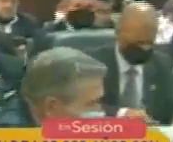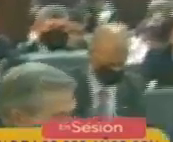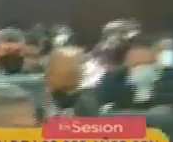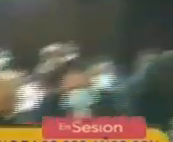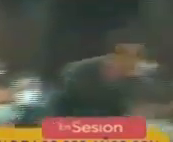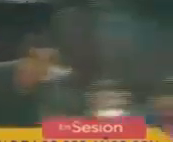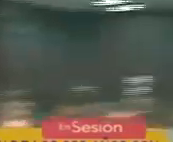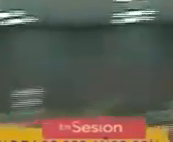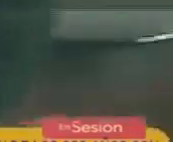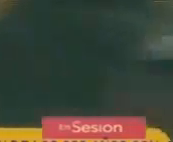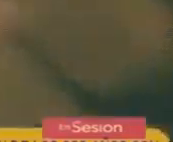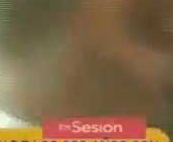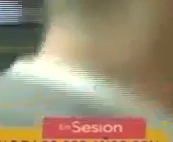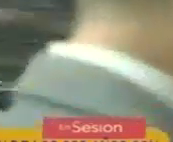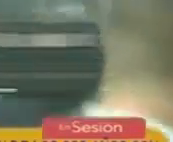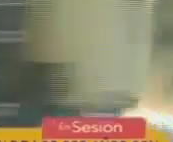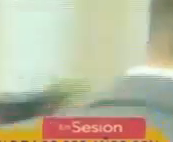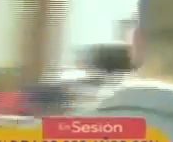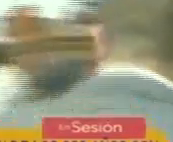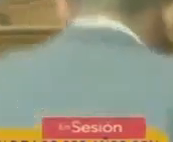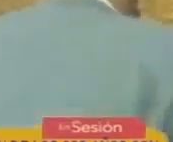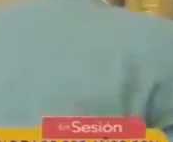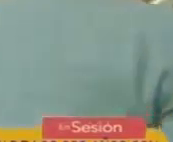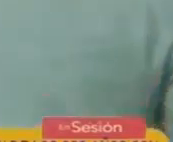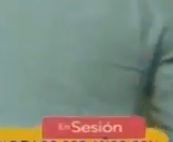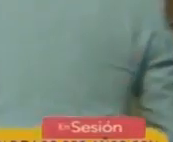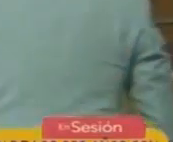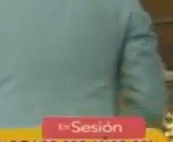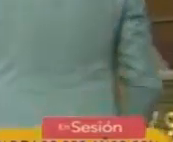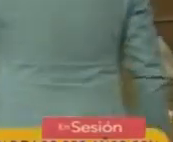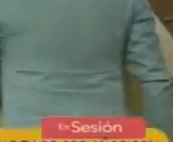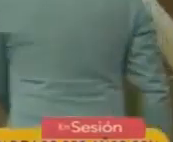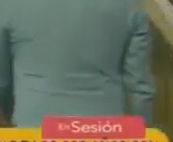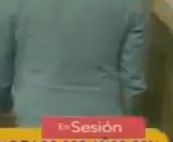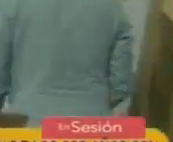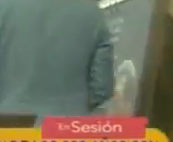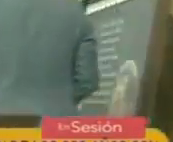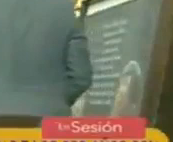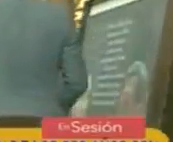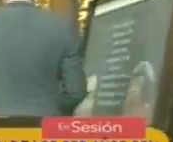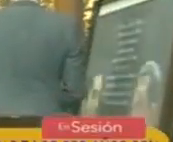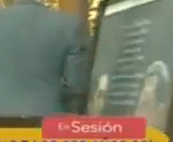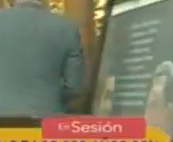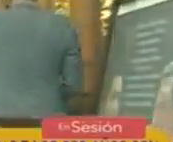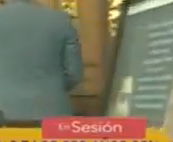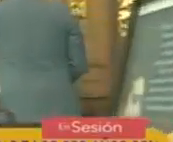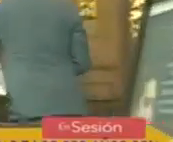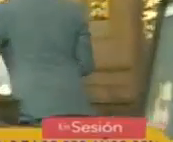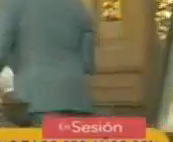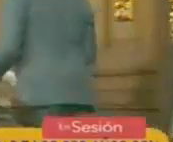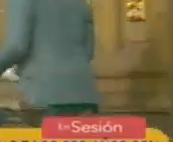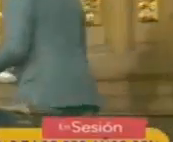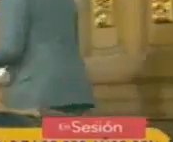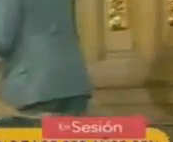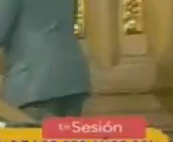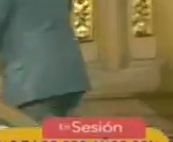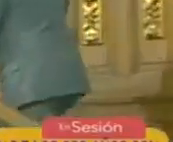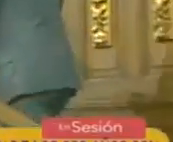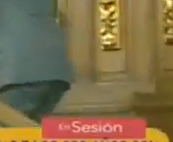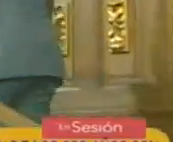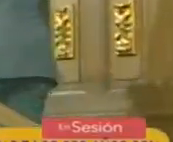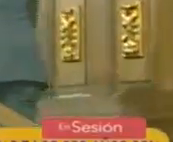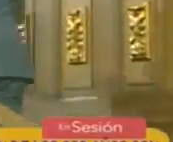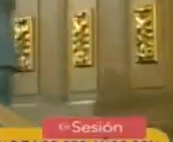Se le concede la tribuna de oradores al diputado Alfonso Campos ante el proyecto de acuerdo en